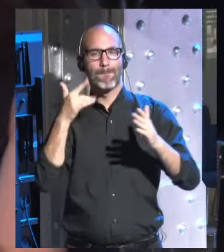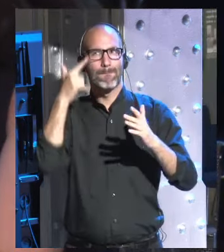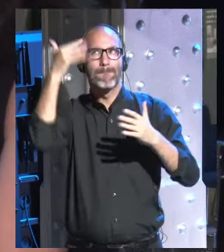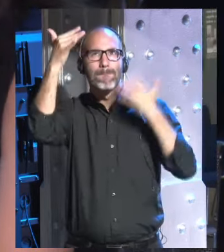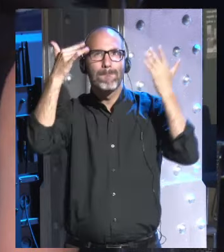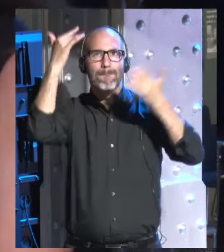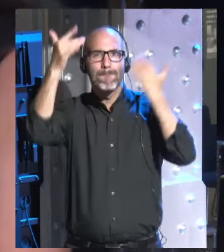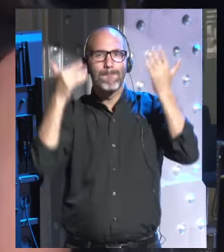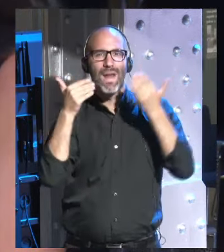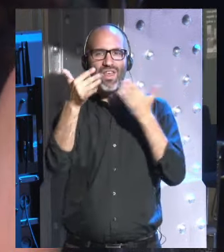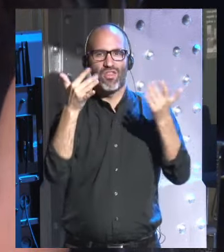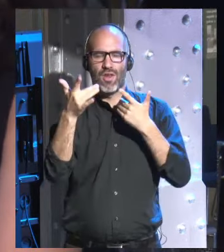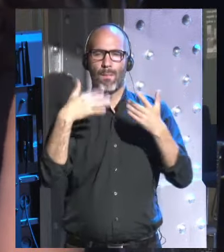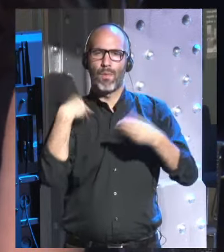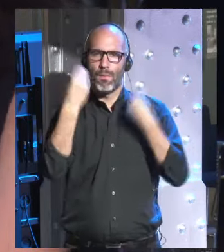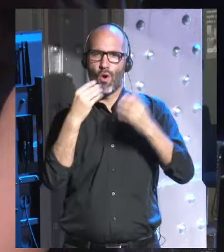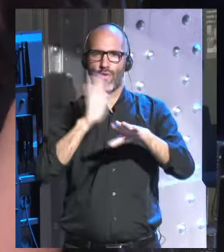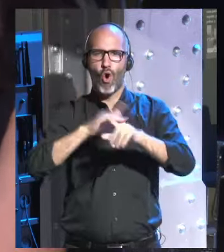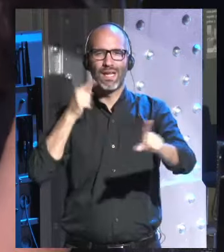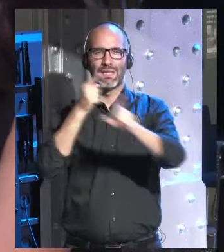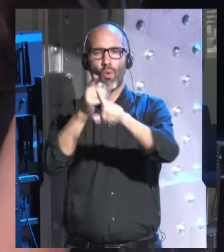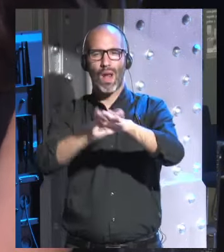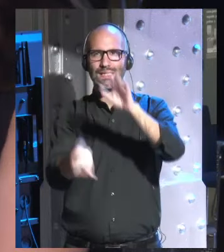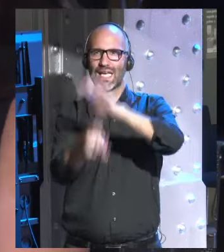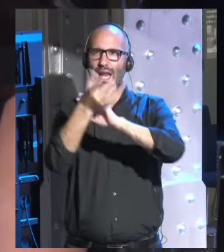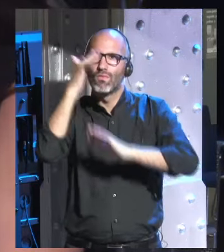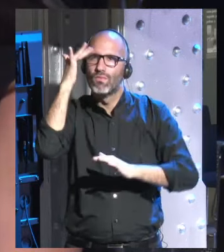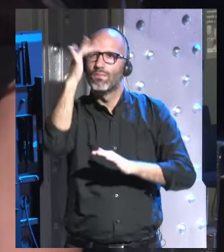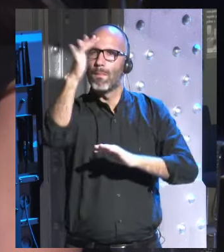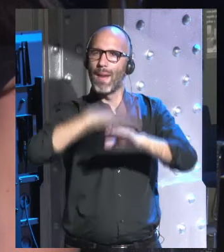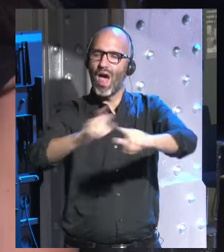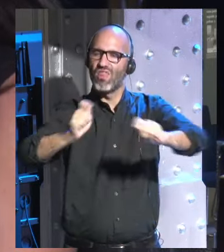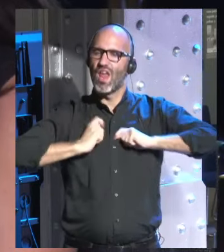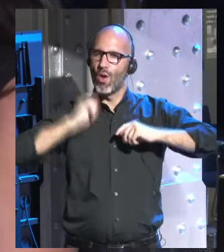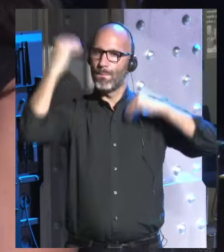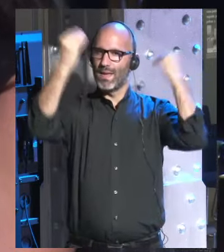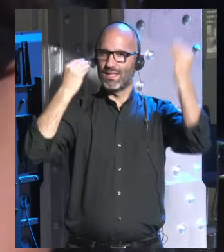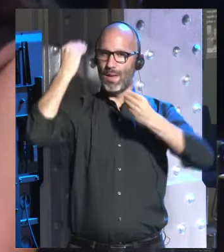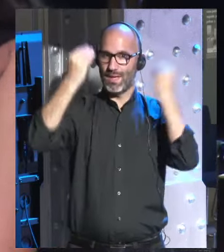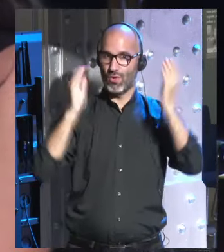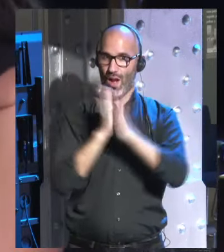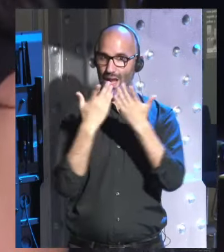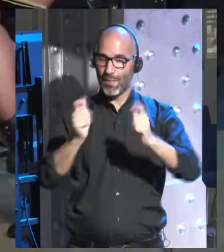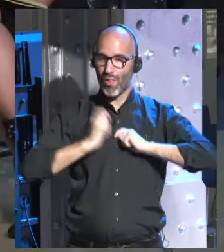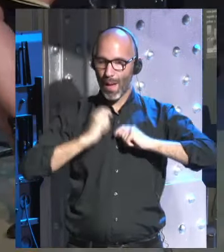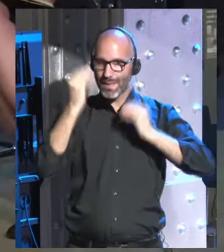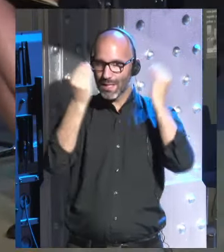para que nos planteemos cosas y para que las cambiemos y esto es lo que hace Homo Deus ¿no? el libro